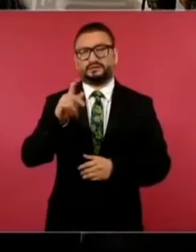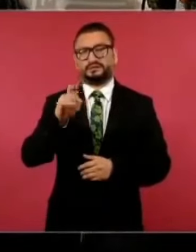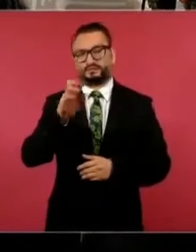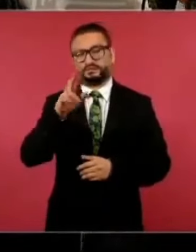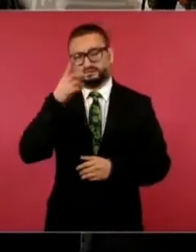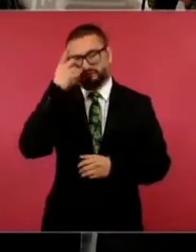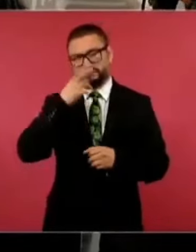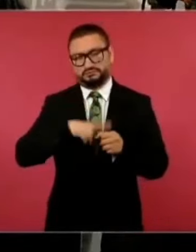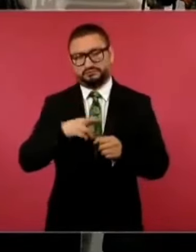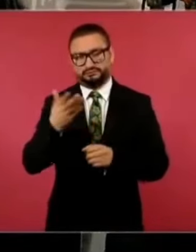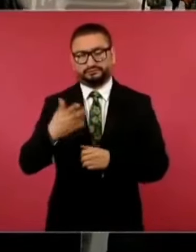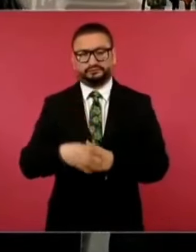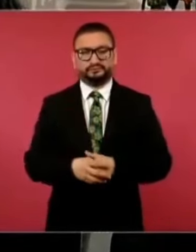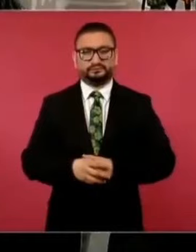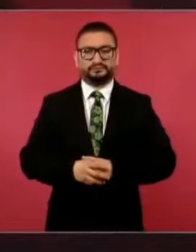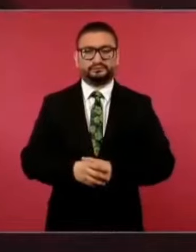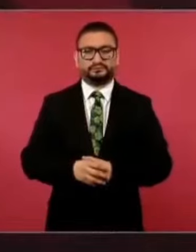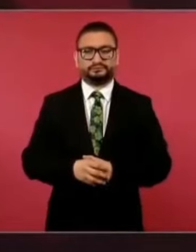Puebla.